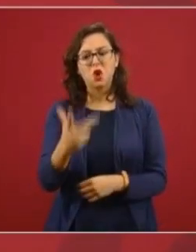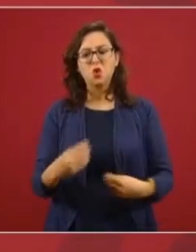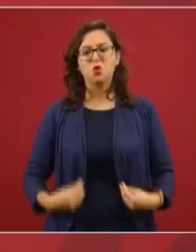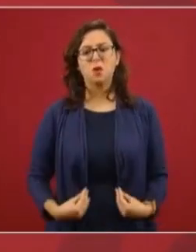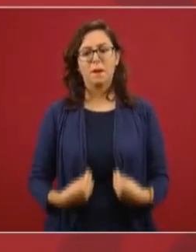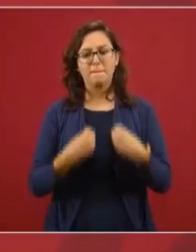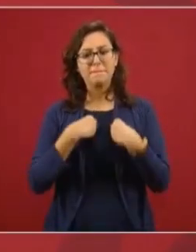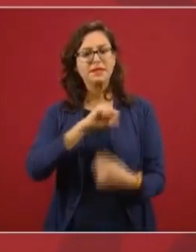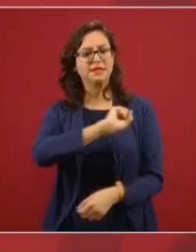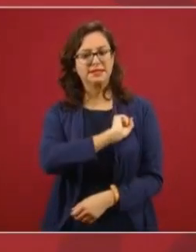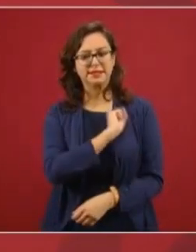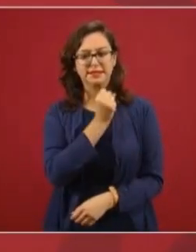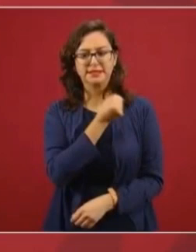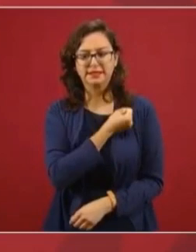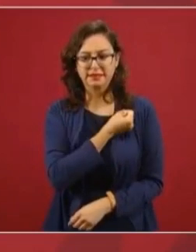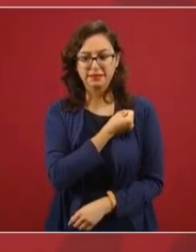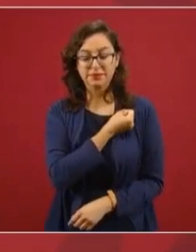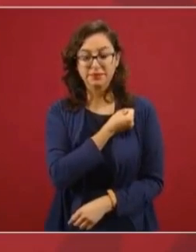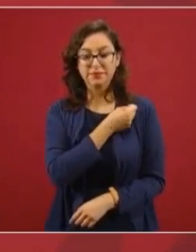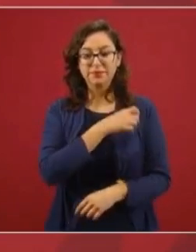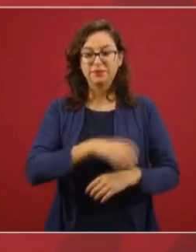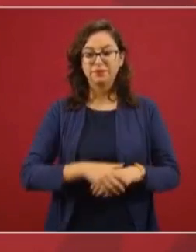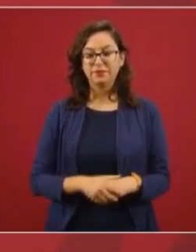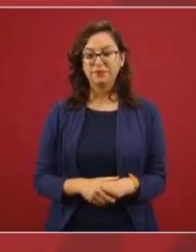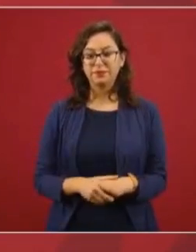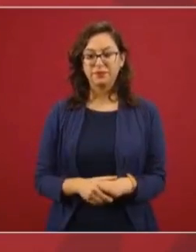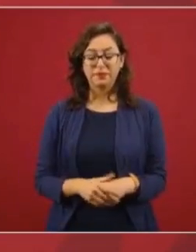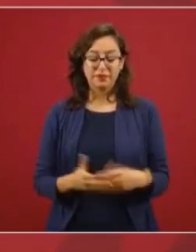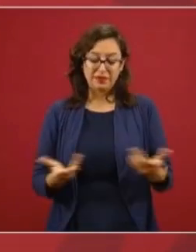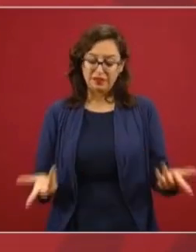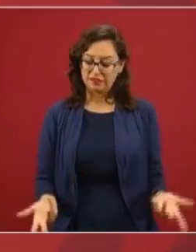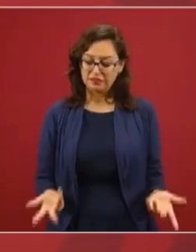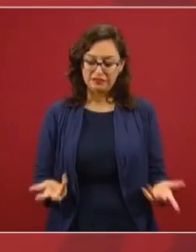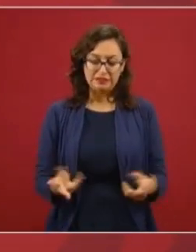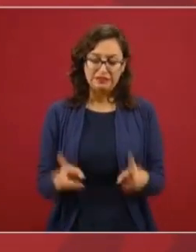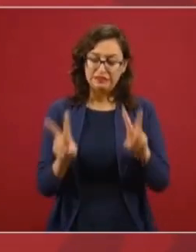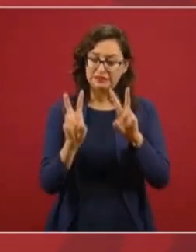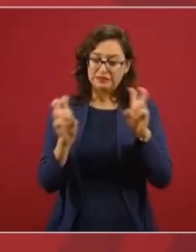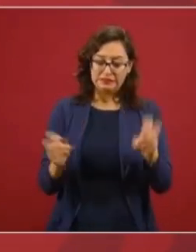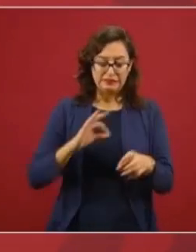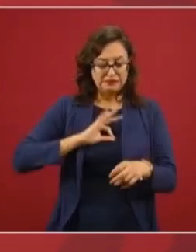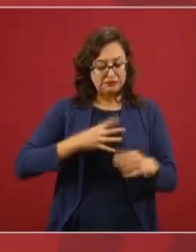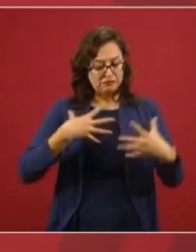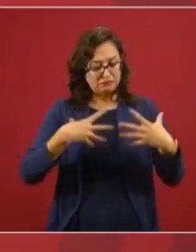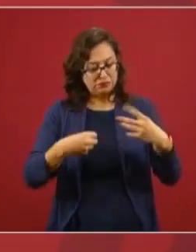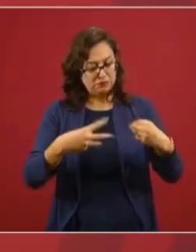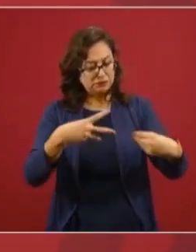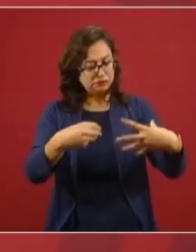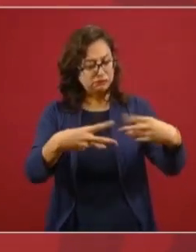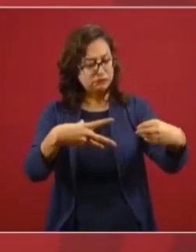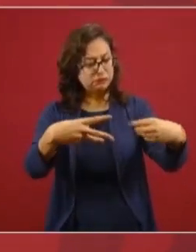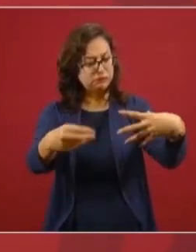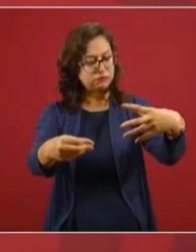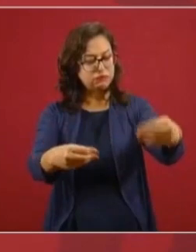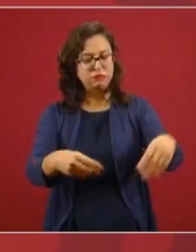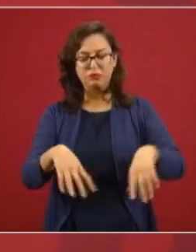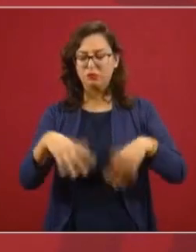en lo que corresponde a esta pandemia que tanta tristeza, tanta